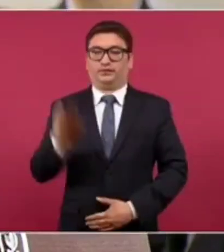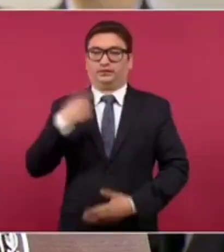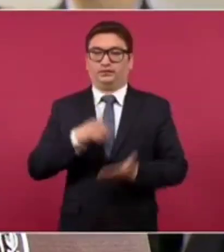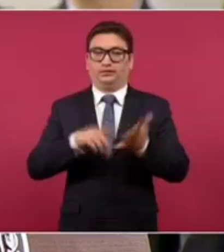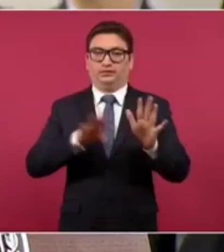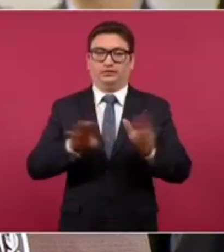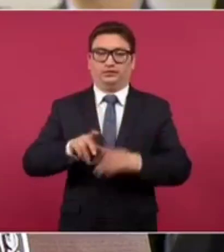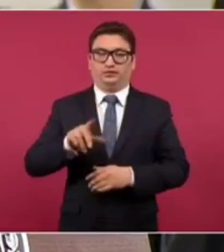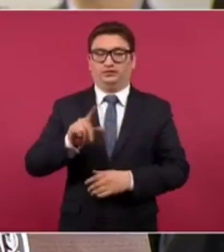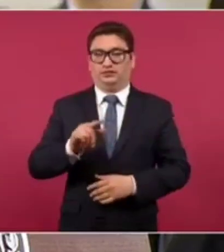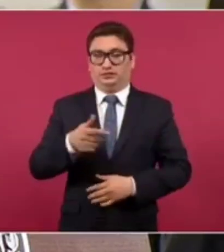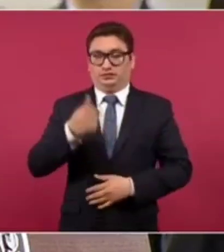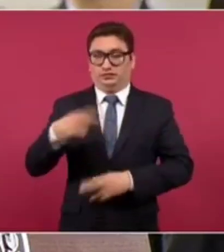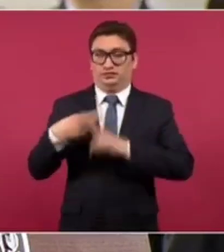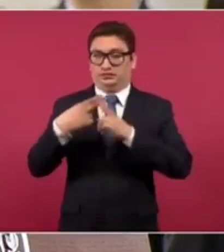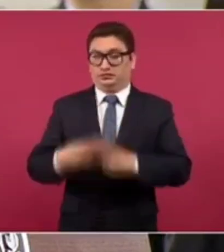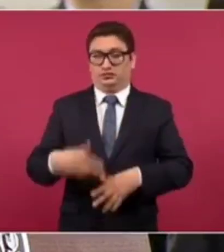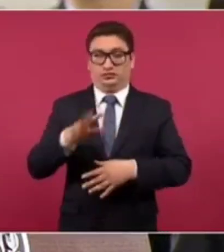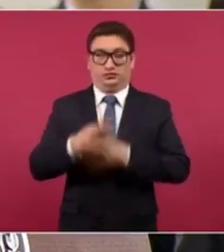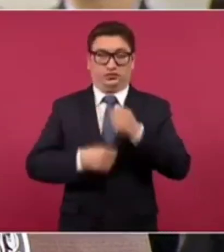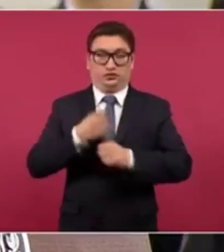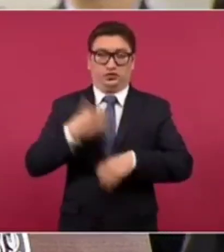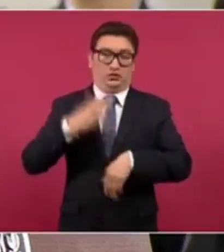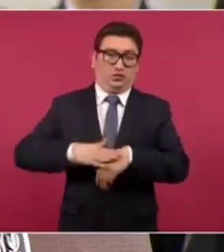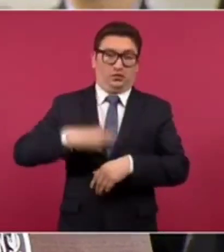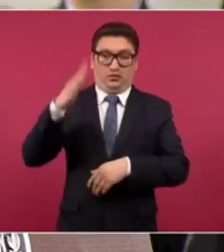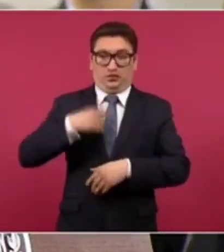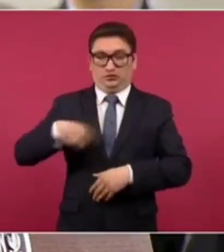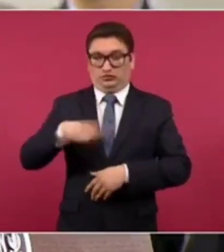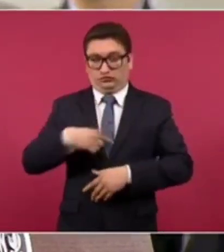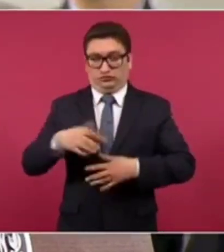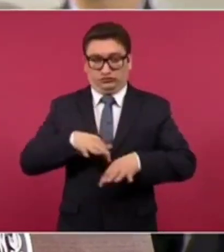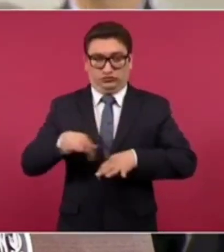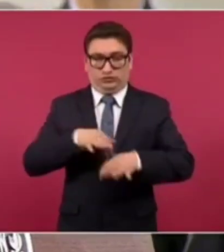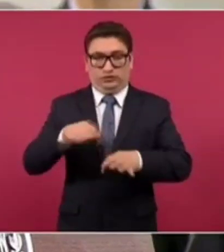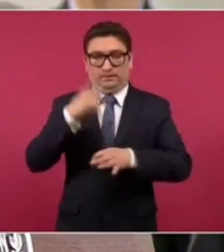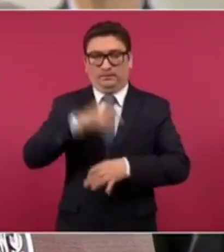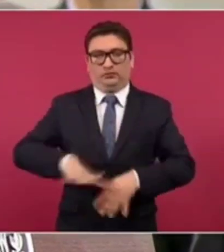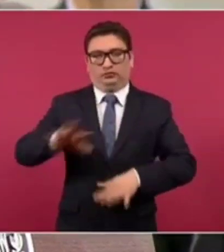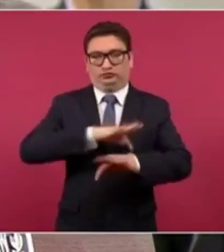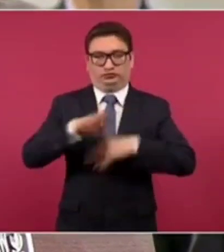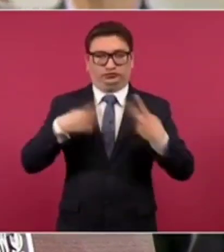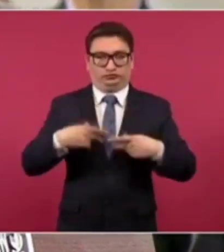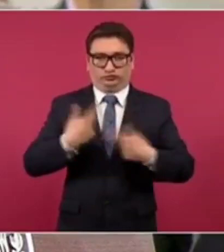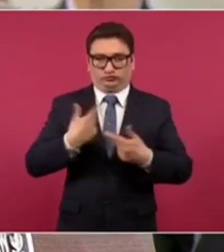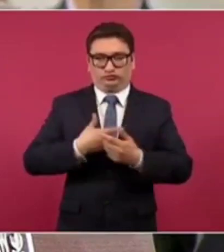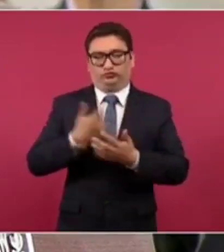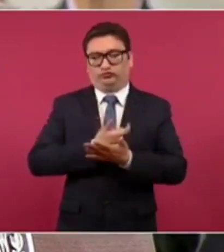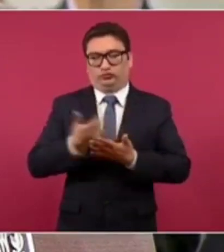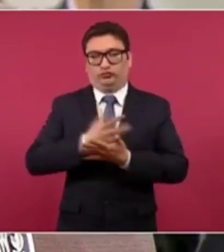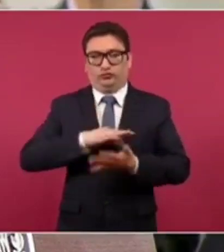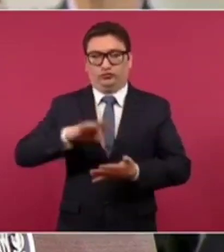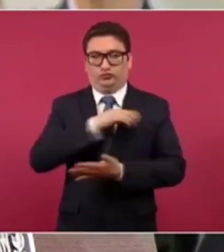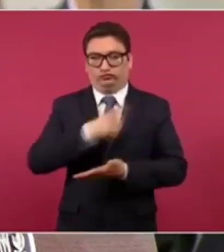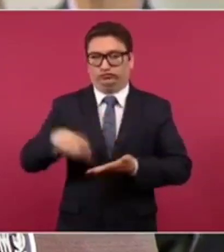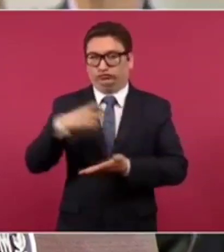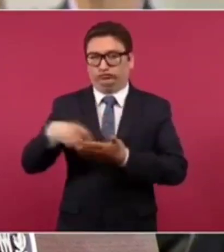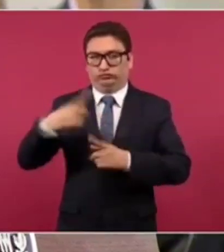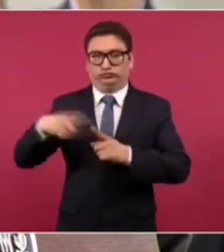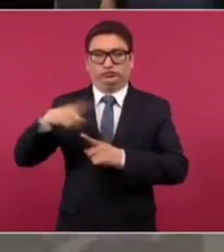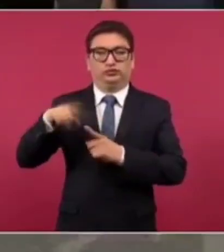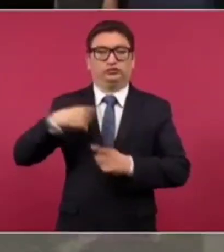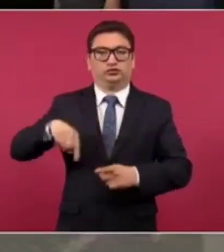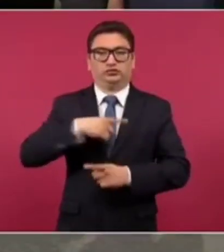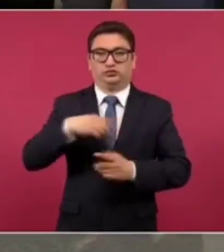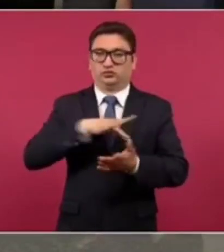para, en primer lugar, para no perder el poder adquisitivo de compra de los salarios y, posteriormente, el apoyo que se nos ha